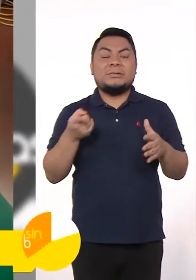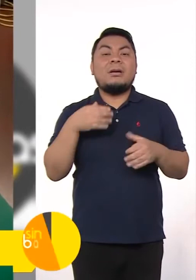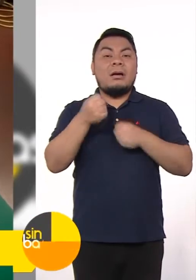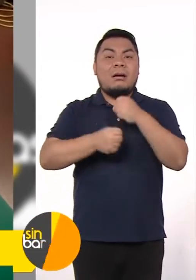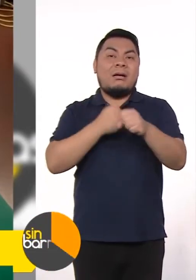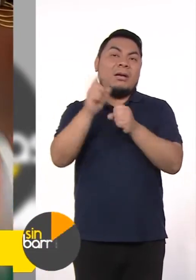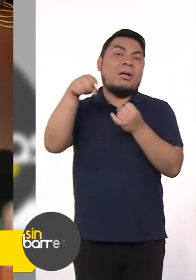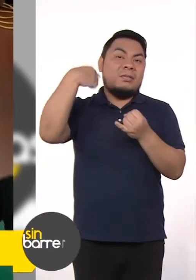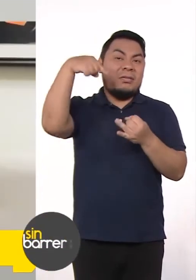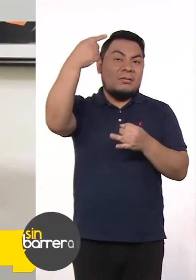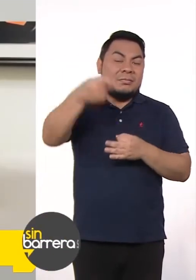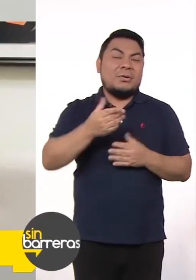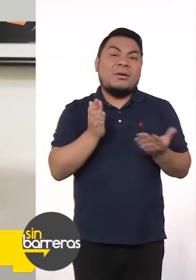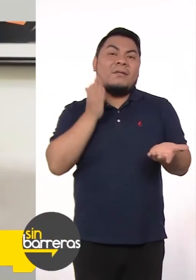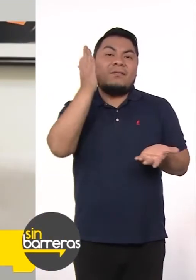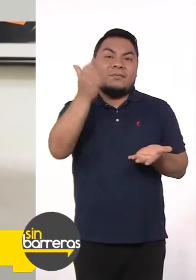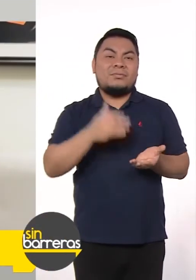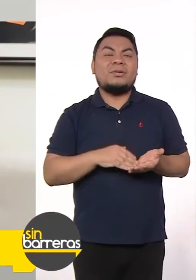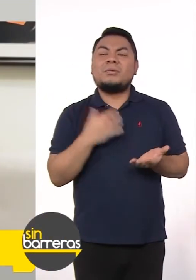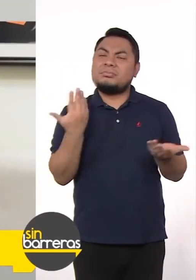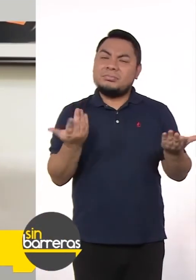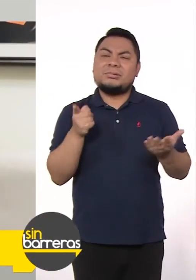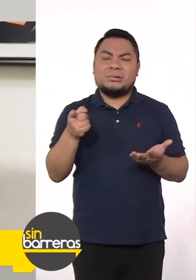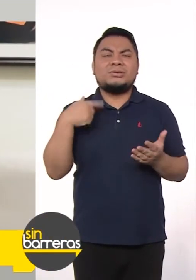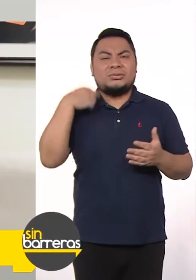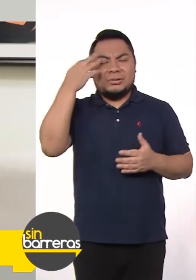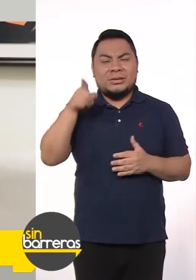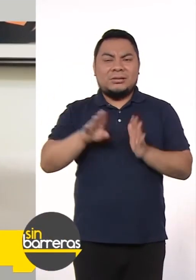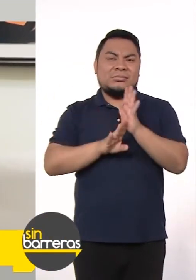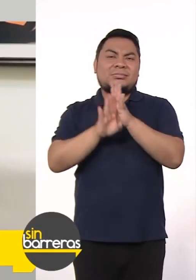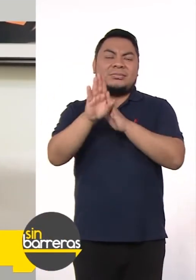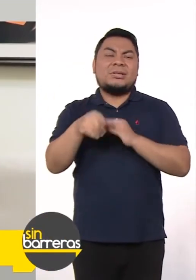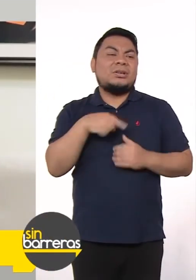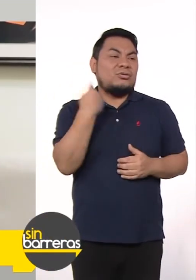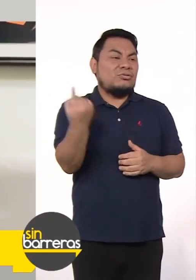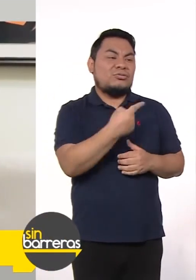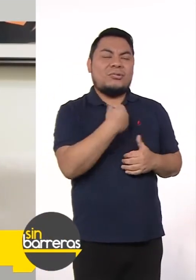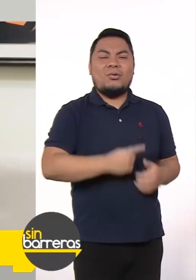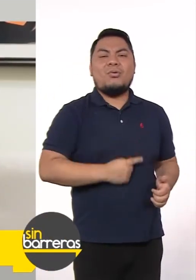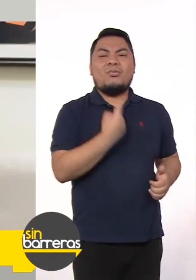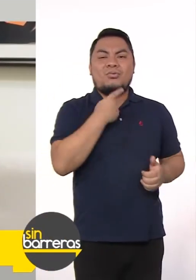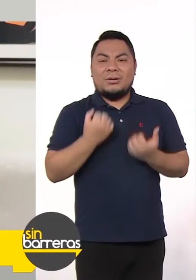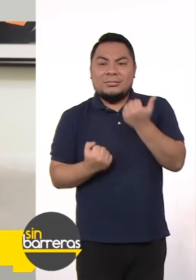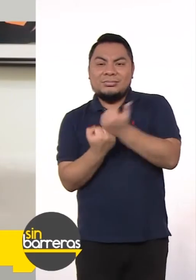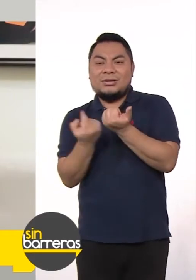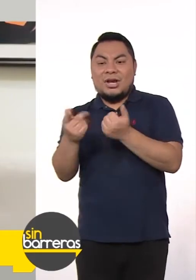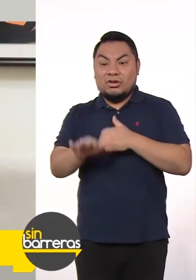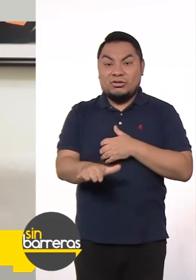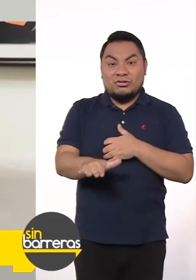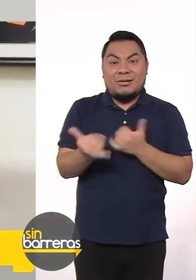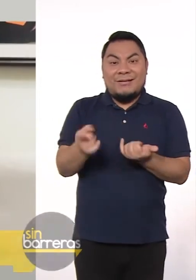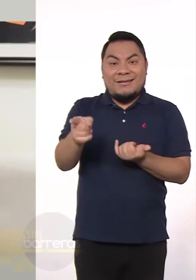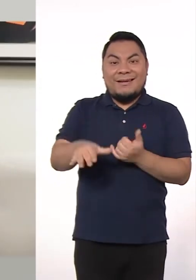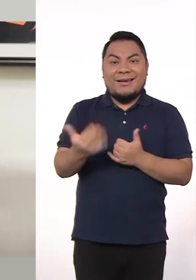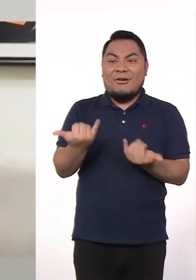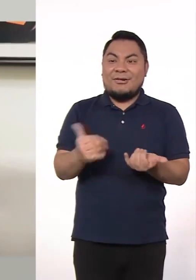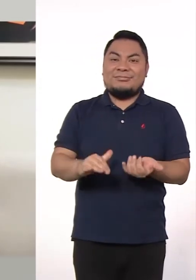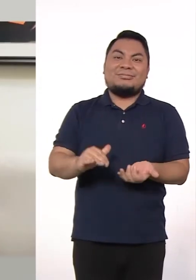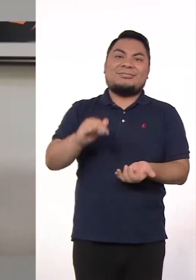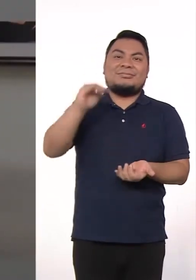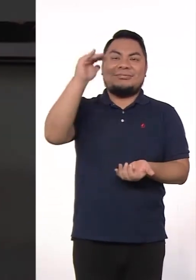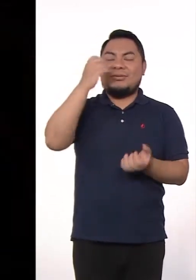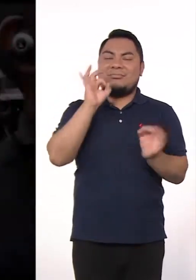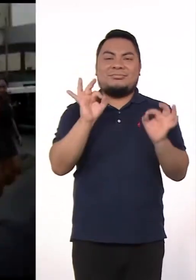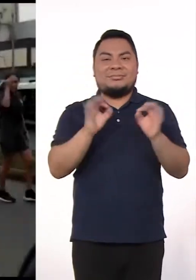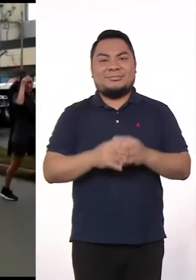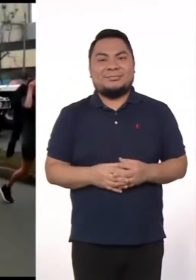vengan todos esos frutos que los has obtenido de niño se vean, se traslujan en la